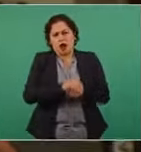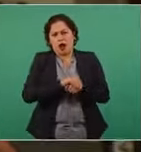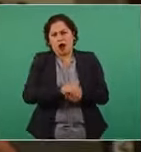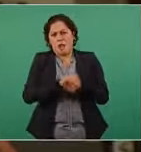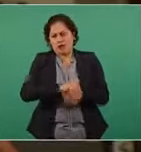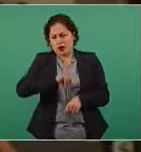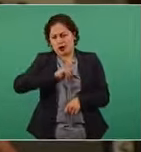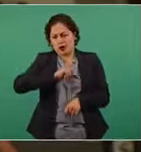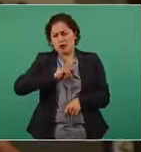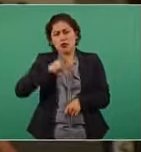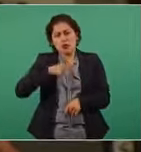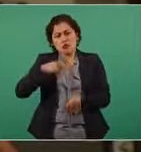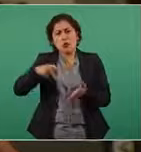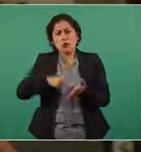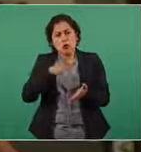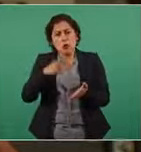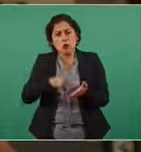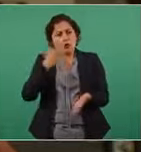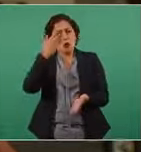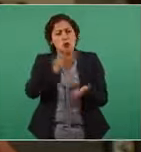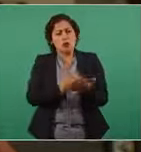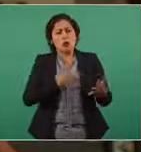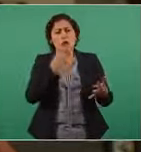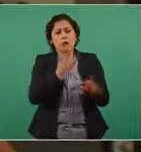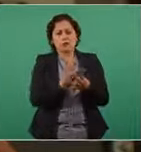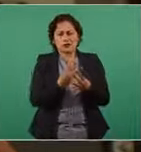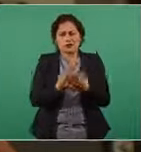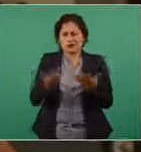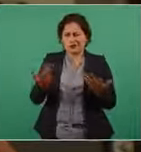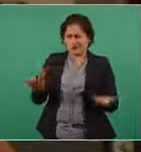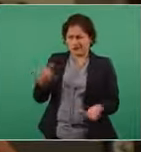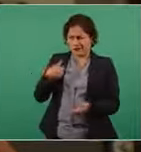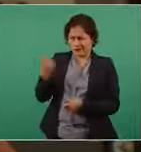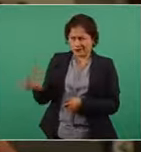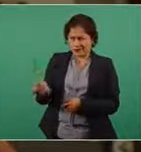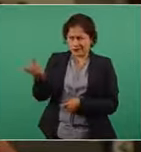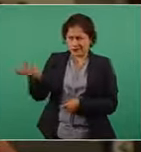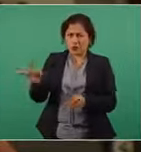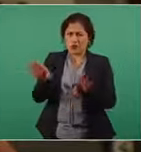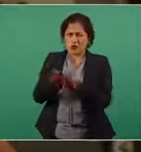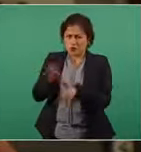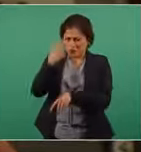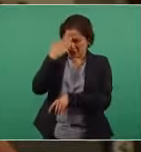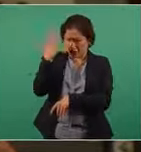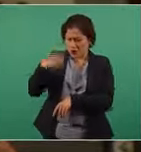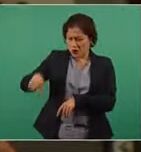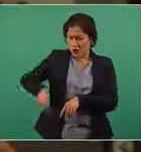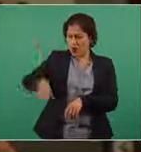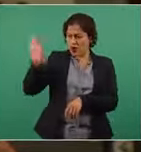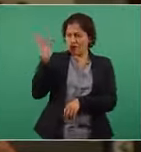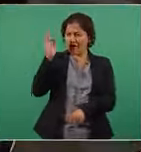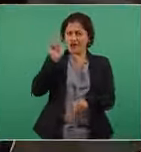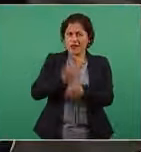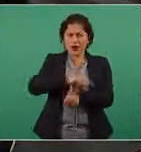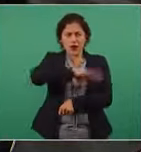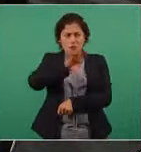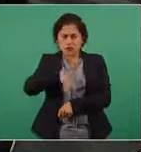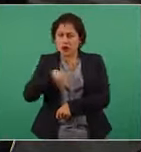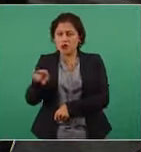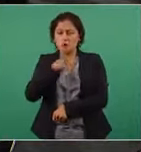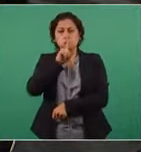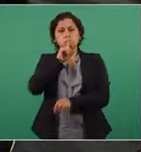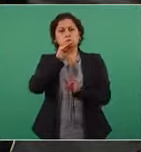veces al penal y le digo y si tú sabías que el gobierno federal la estaba buscando ¿por qué nunca dijiste en dónde estaba?